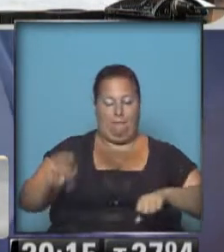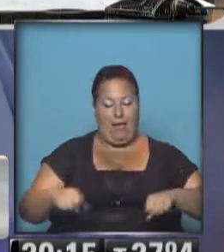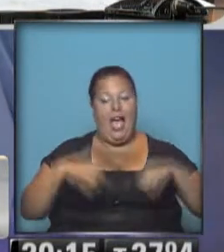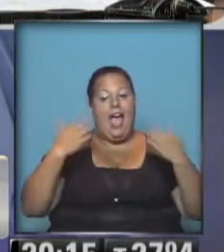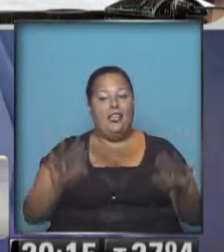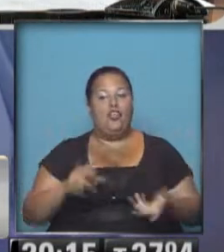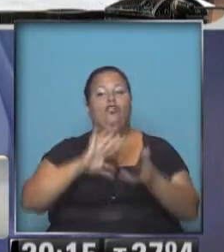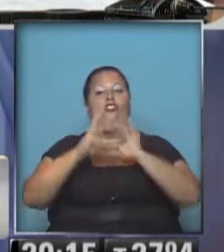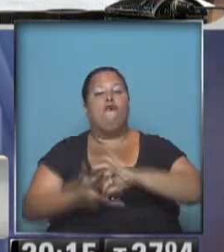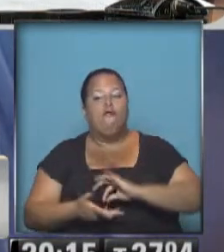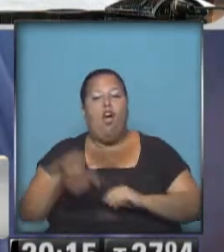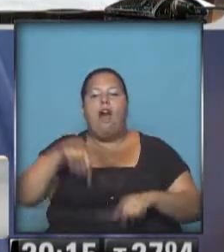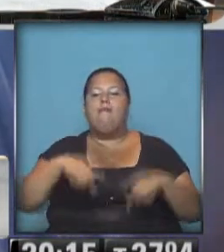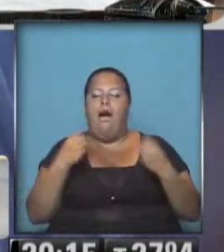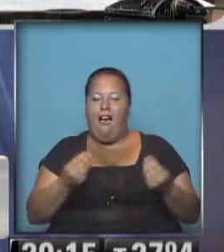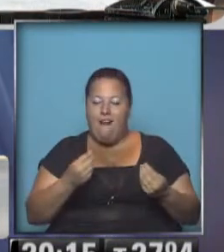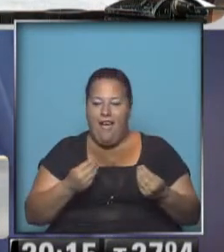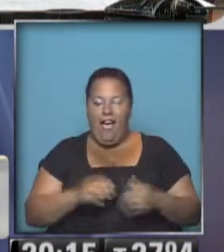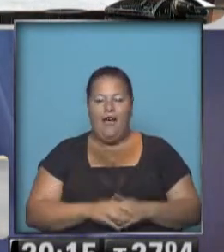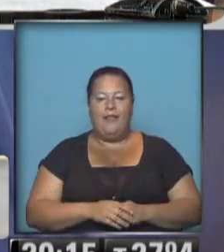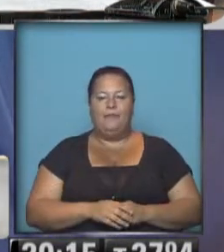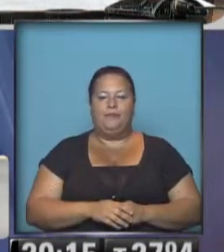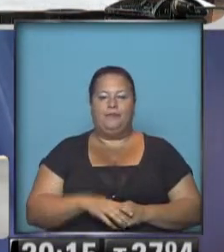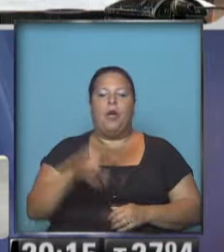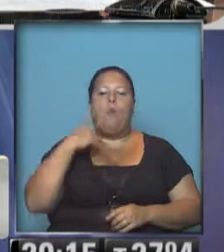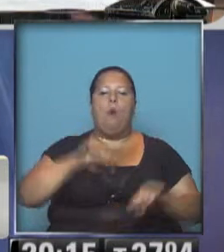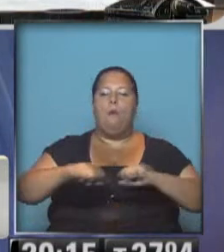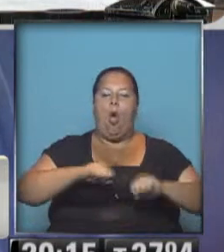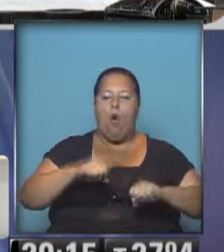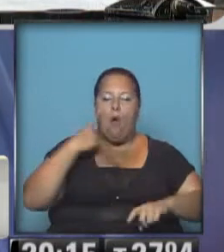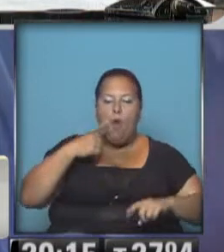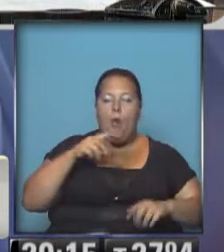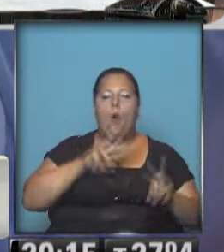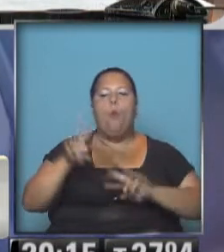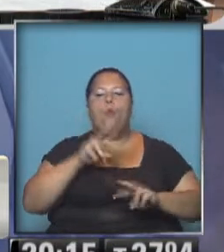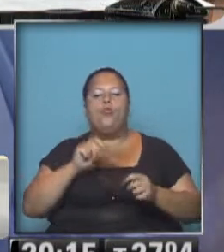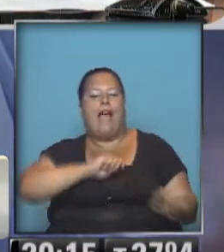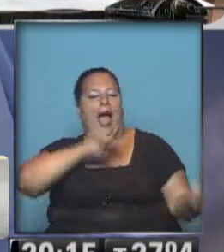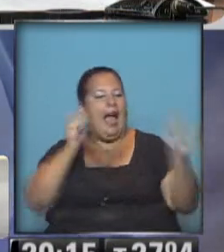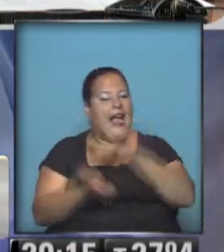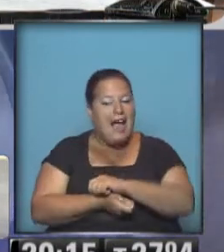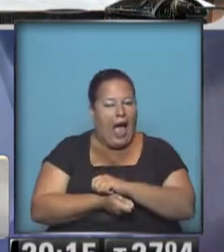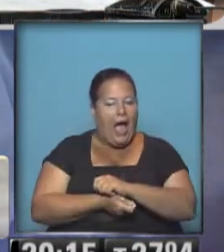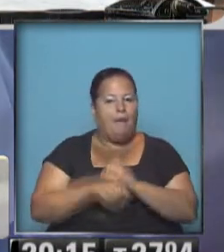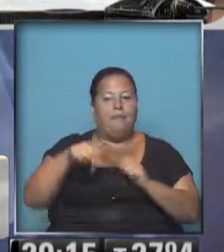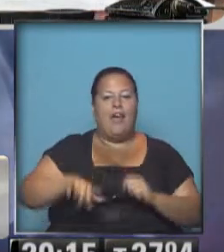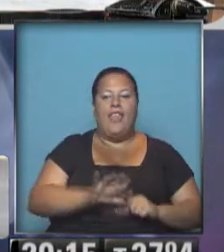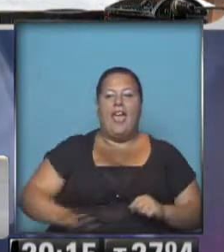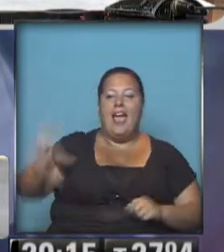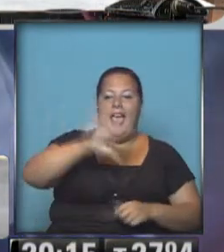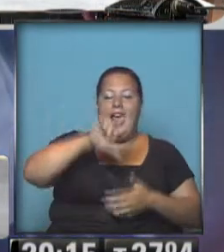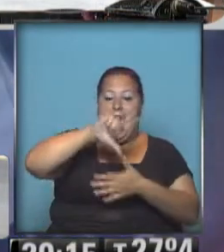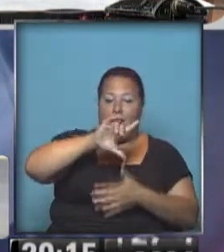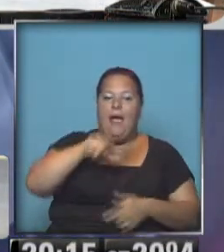la forma que tienen en este momento de desestabilizar o intentar dar vuelta a lo que está sucediendo en nuestra región